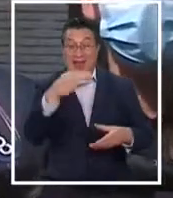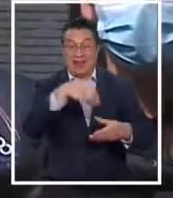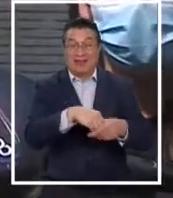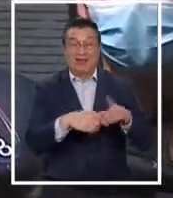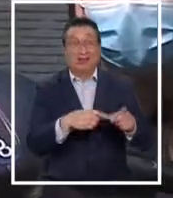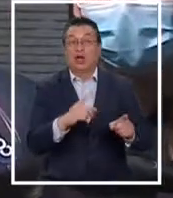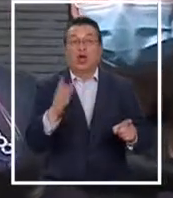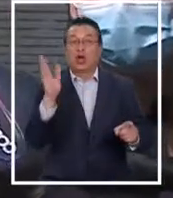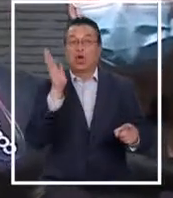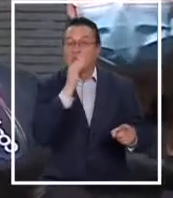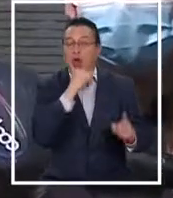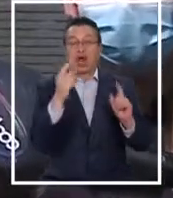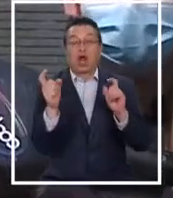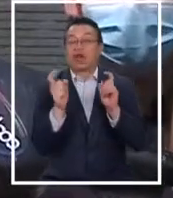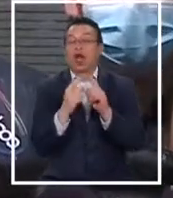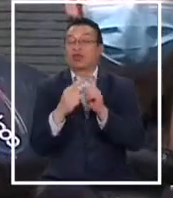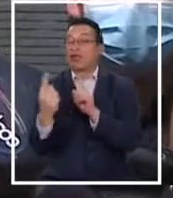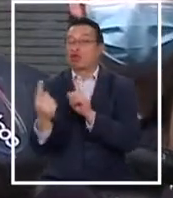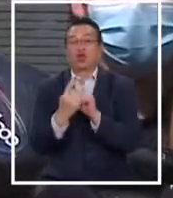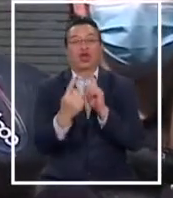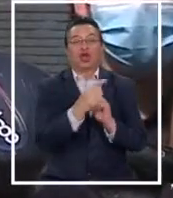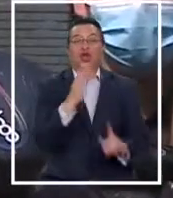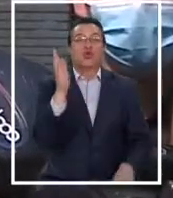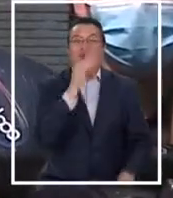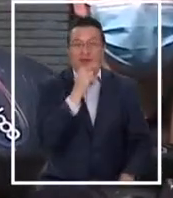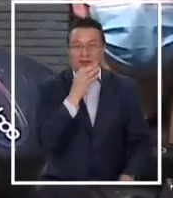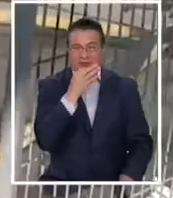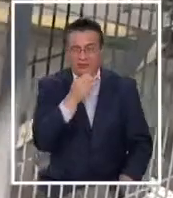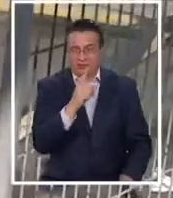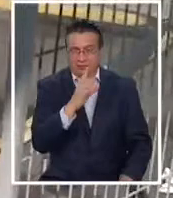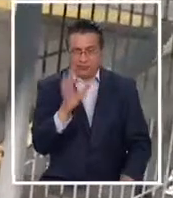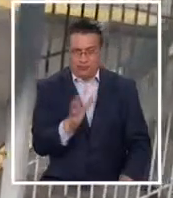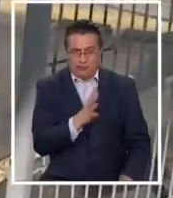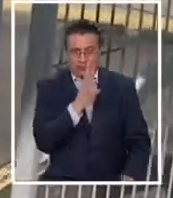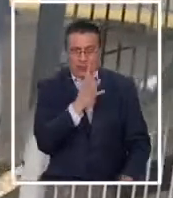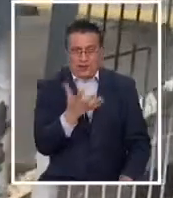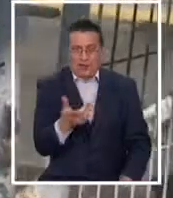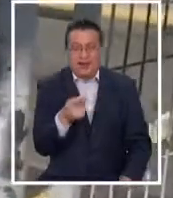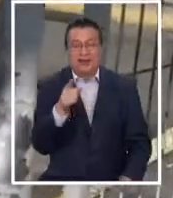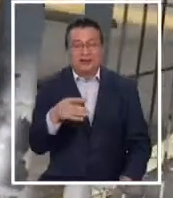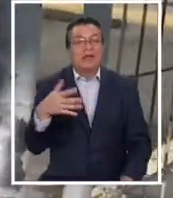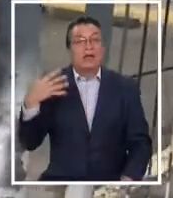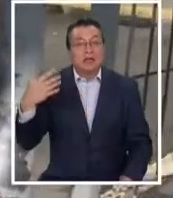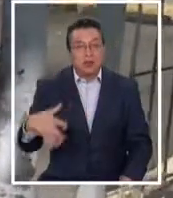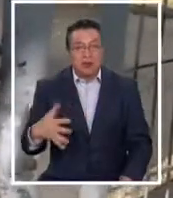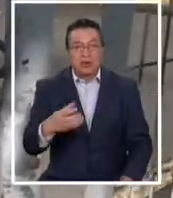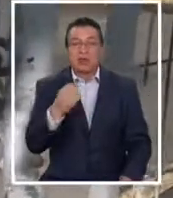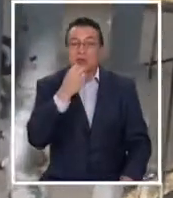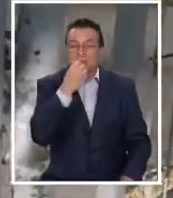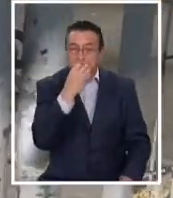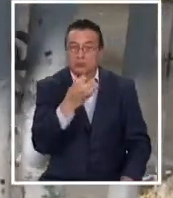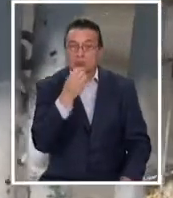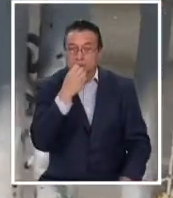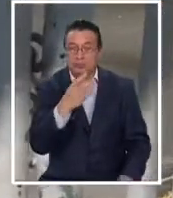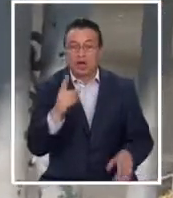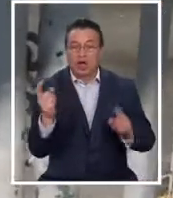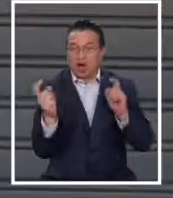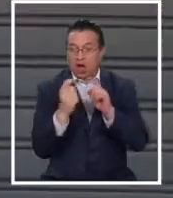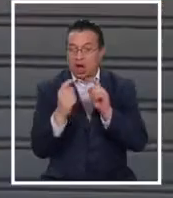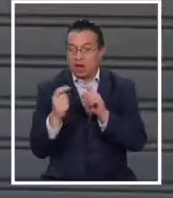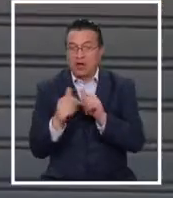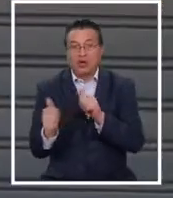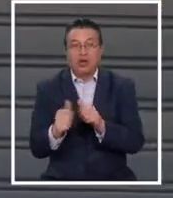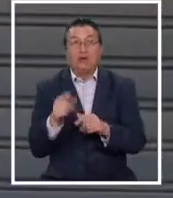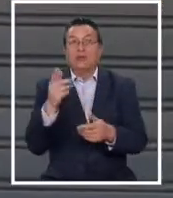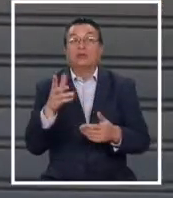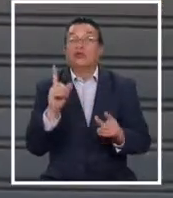no tenían contacto estrecho. Lo que todos sabemos que es imposible. Y ahí también va la importancia de declarar los contactos estrechos. Porque si no